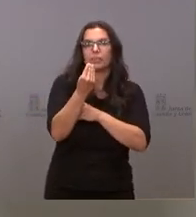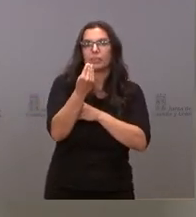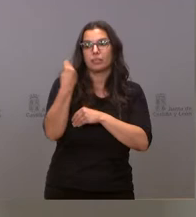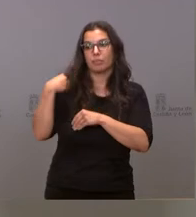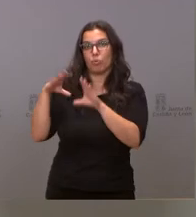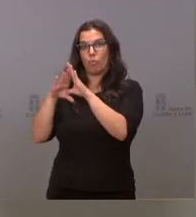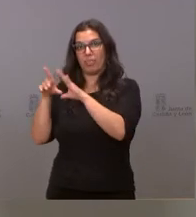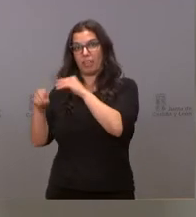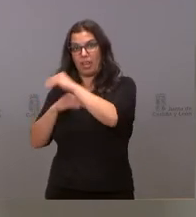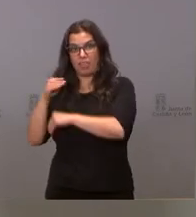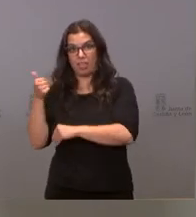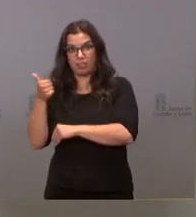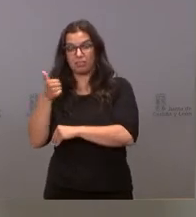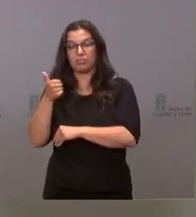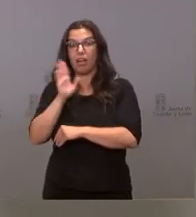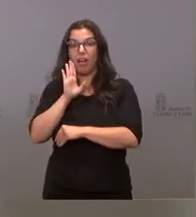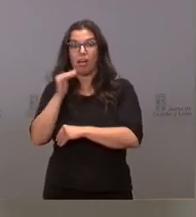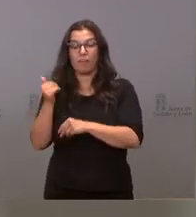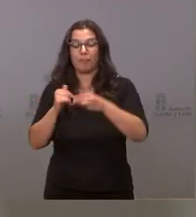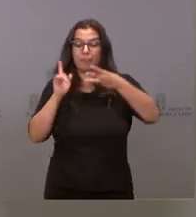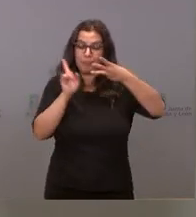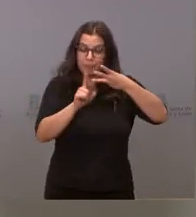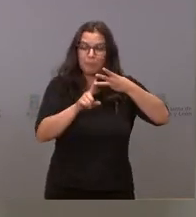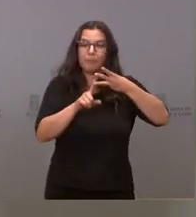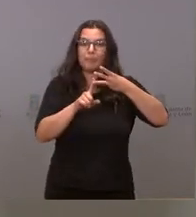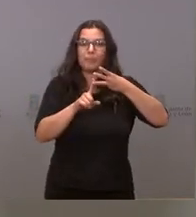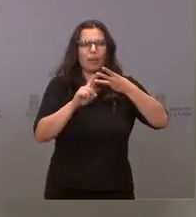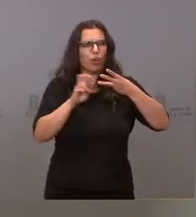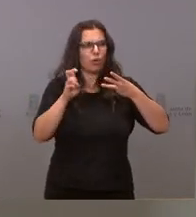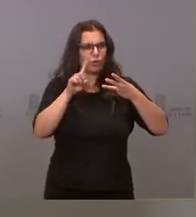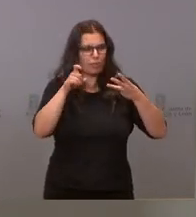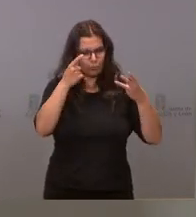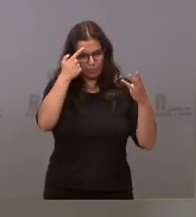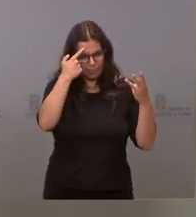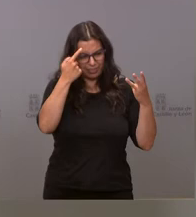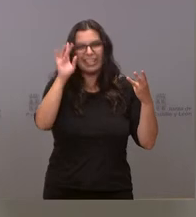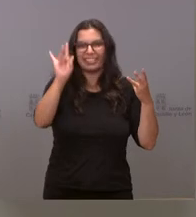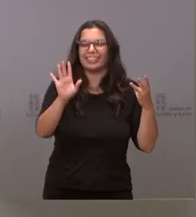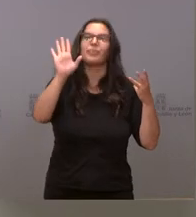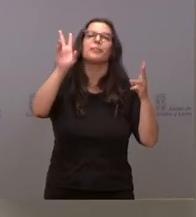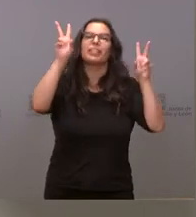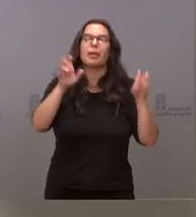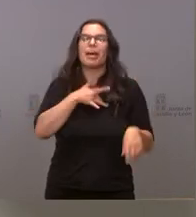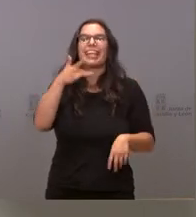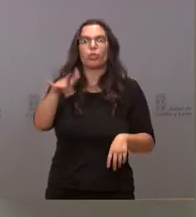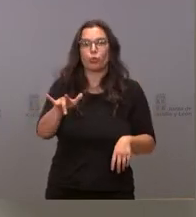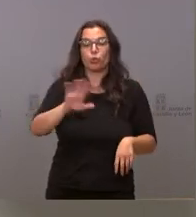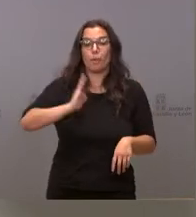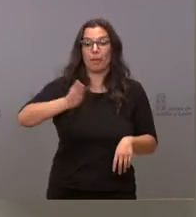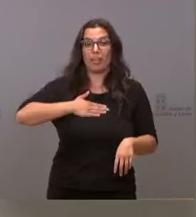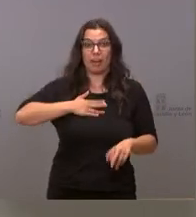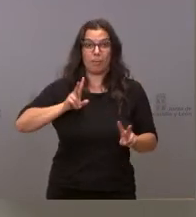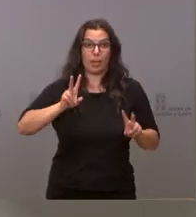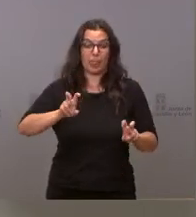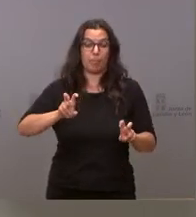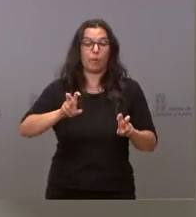en Madrid. Y, en tercer lugar, tenía otra pregunta. Sí, sobre los indultos. Mañana está previsto